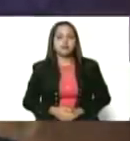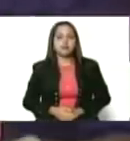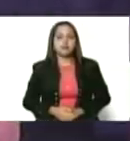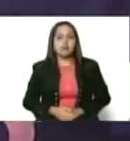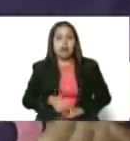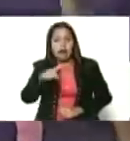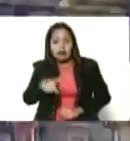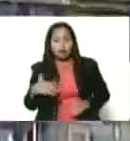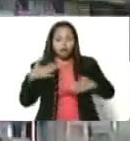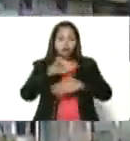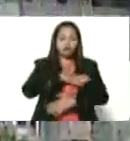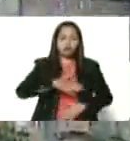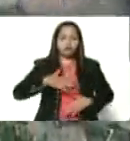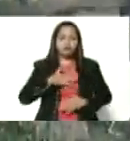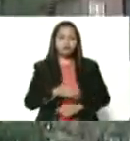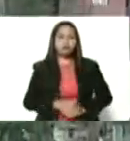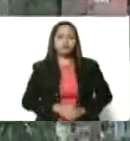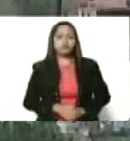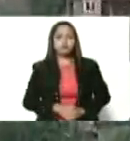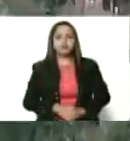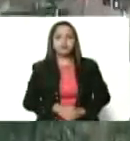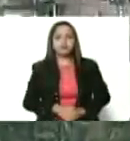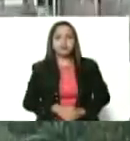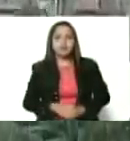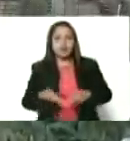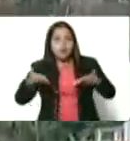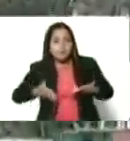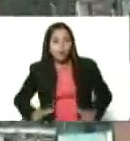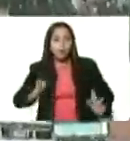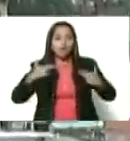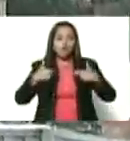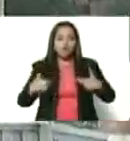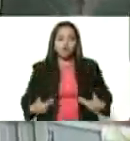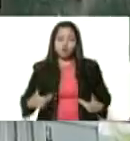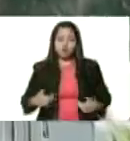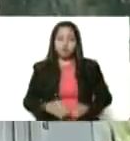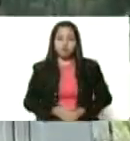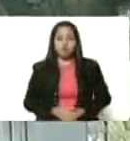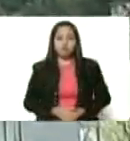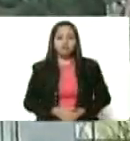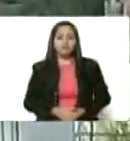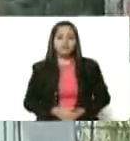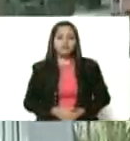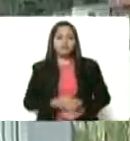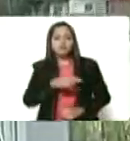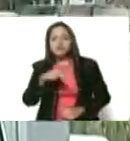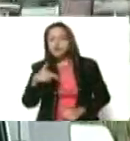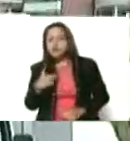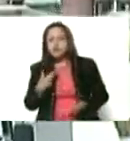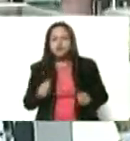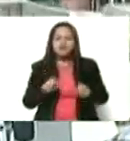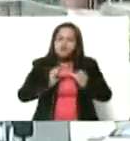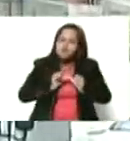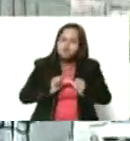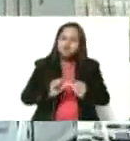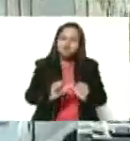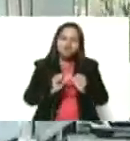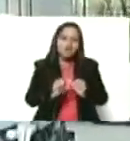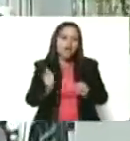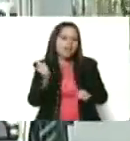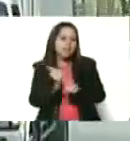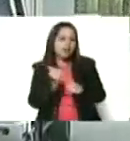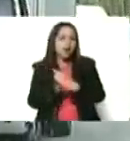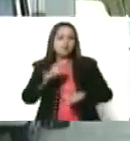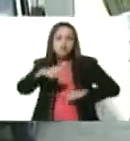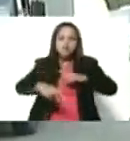van a estar disfrutando del parto humanizado acá, ya que nosotros tenemos que darle continuidad a todos los